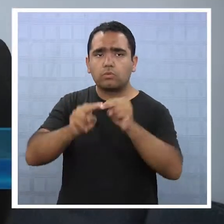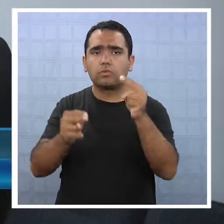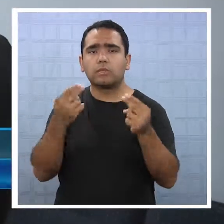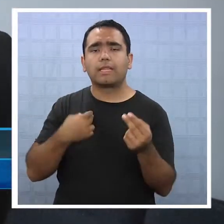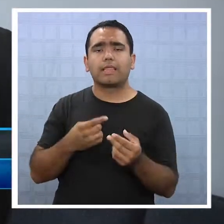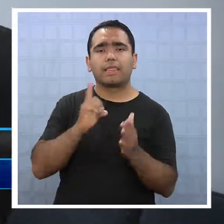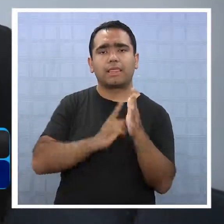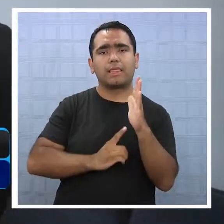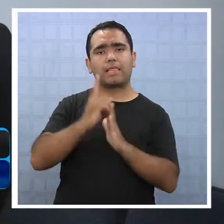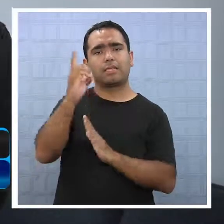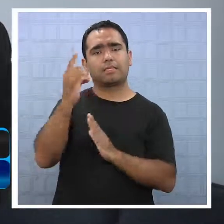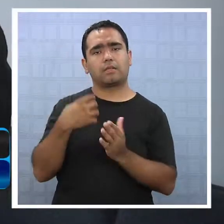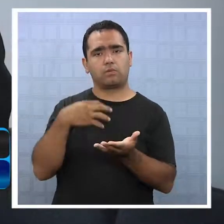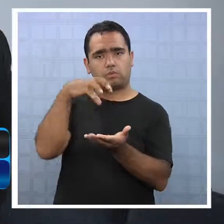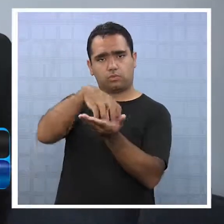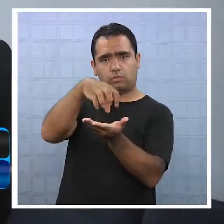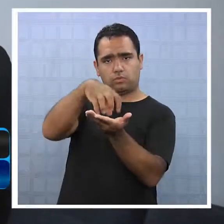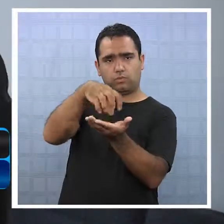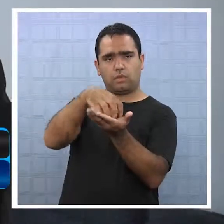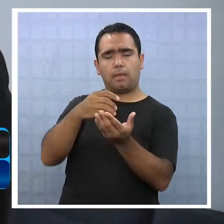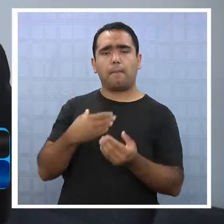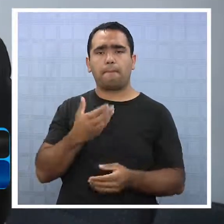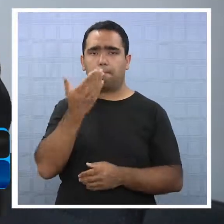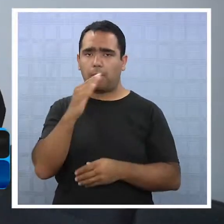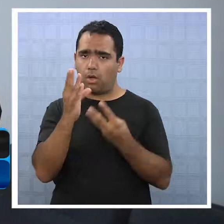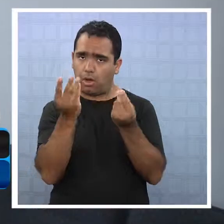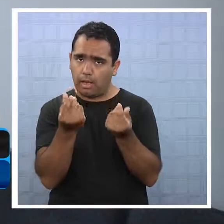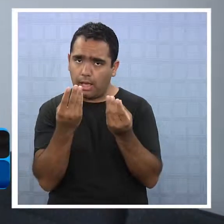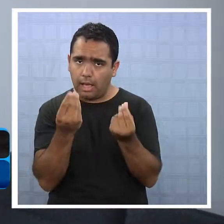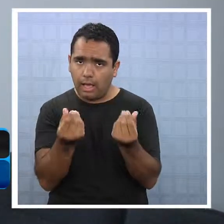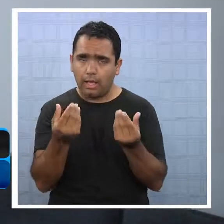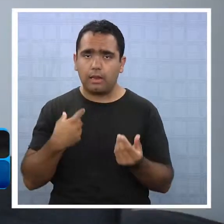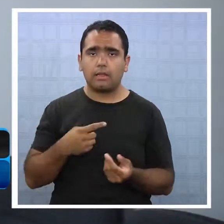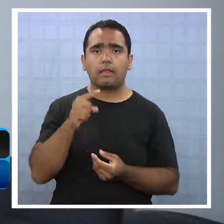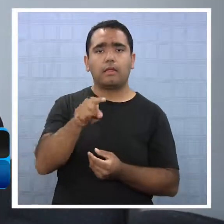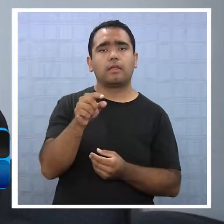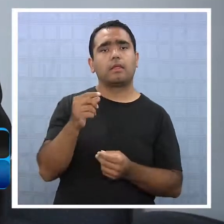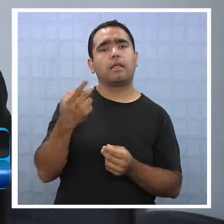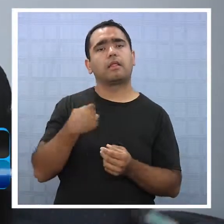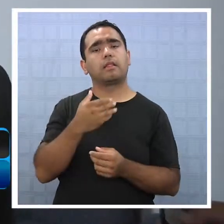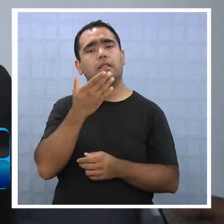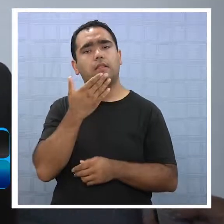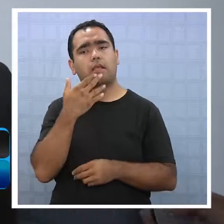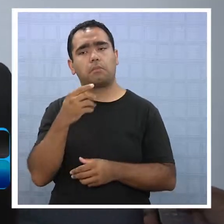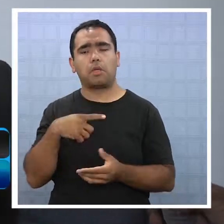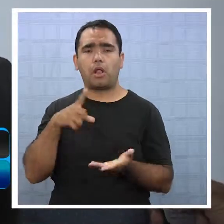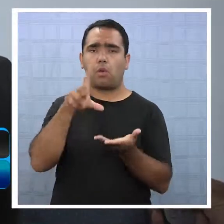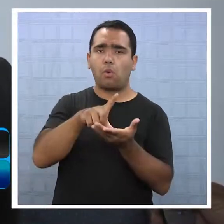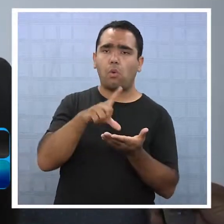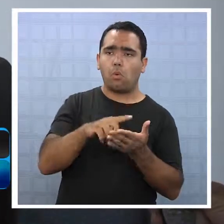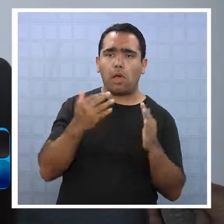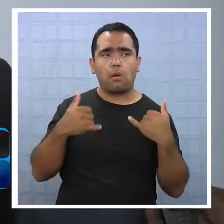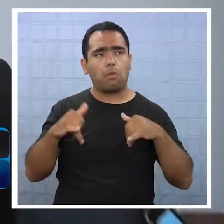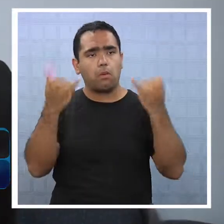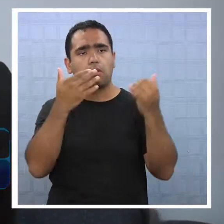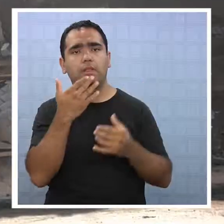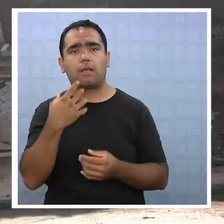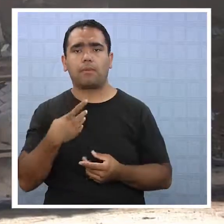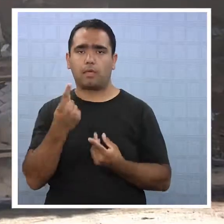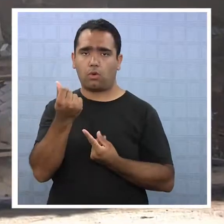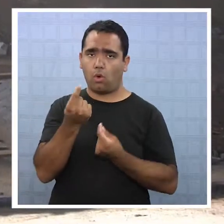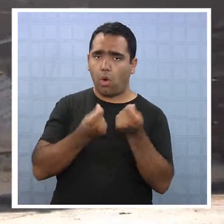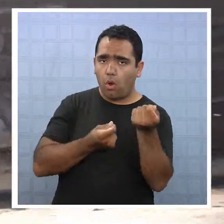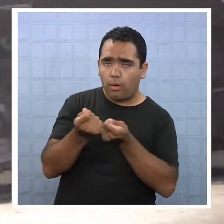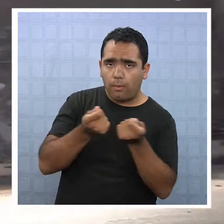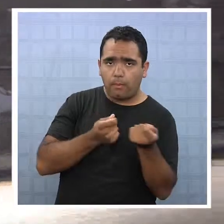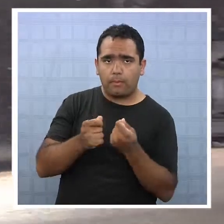que haga de mejor calidad nuestra vida desde el punto de vista habitacional, desde el punto de vista de espacios de recreación y desde el punto de vista de la economía local,